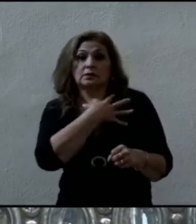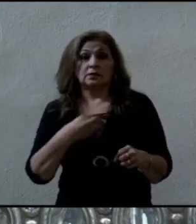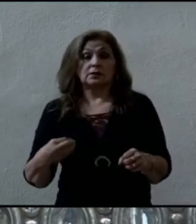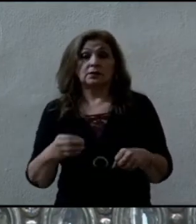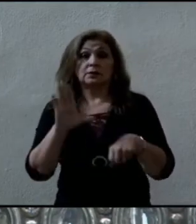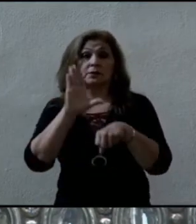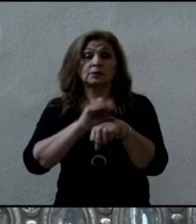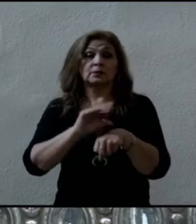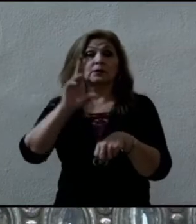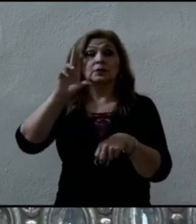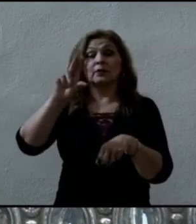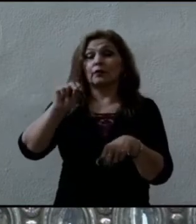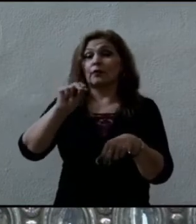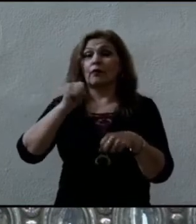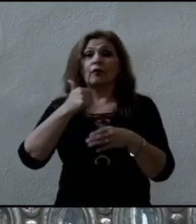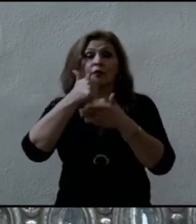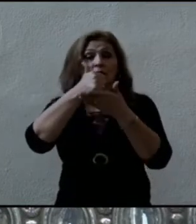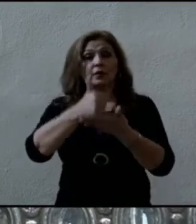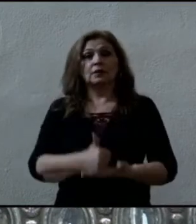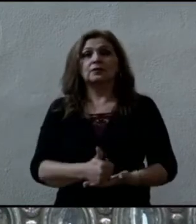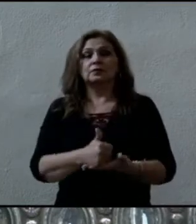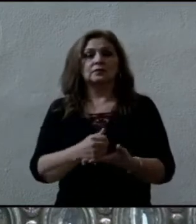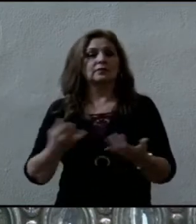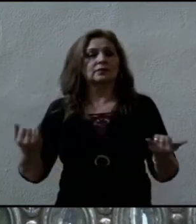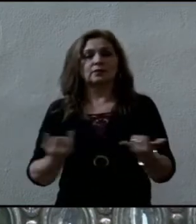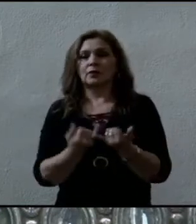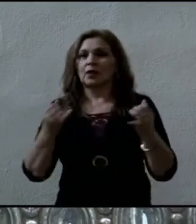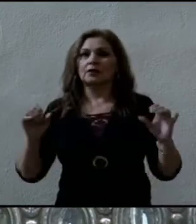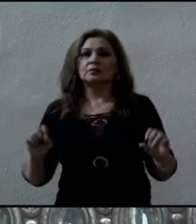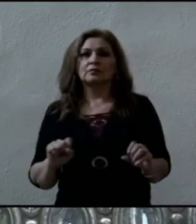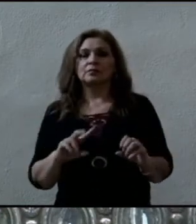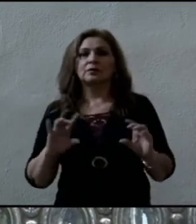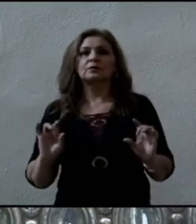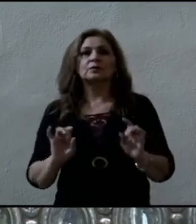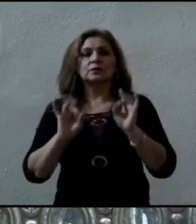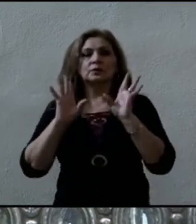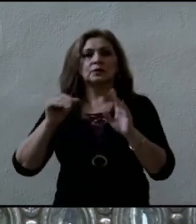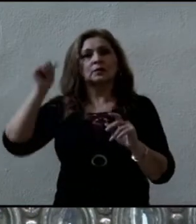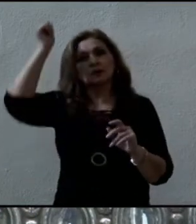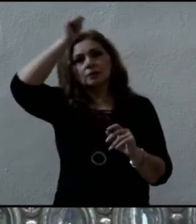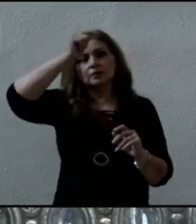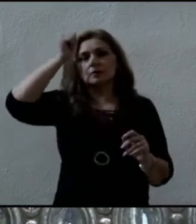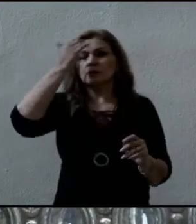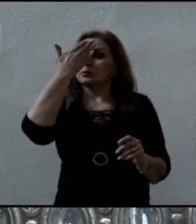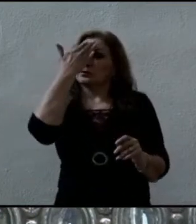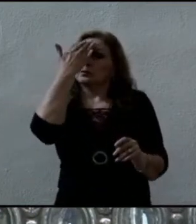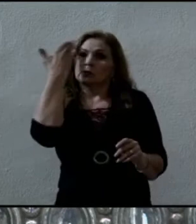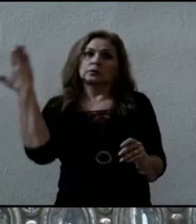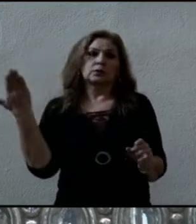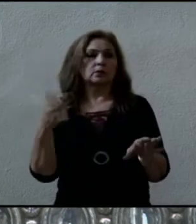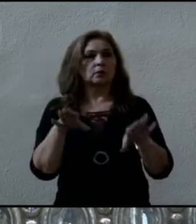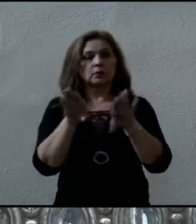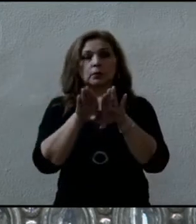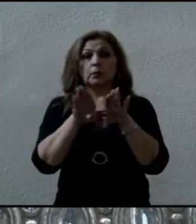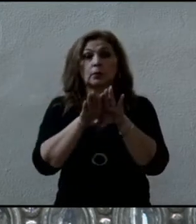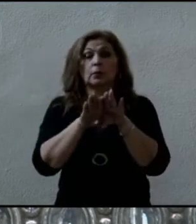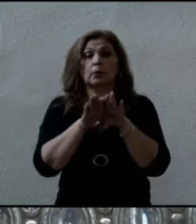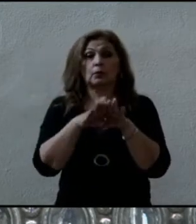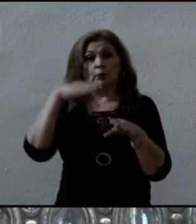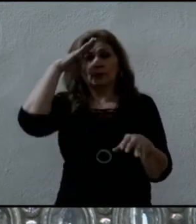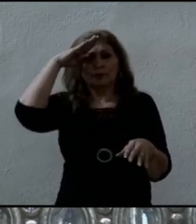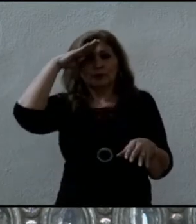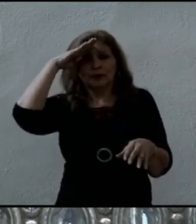sacerdotes, a su obispo. No sabemos no actuar, no sabemos cómo van a reaccionar,